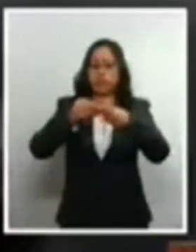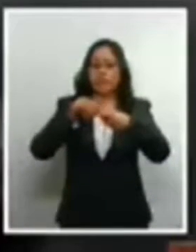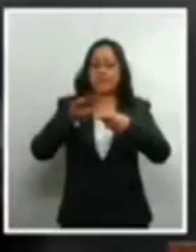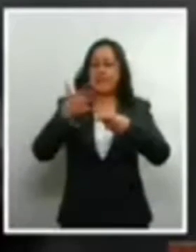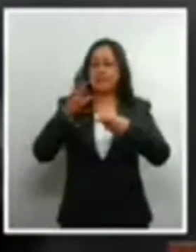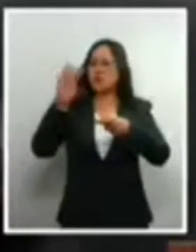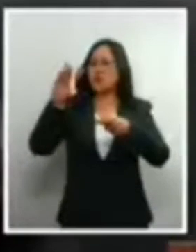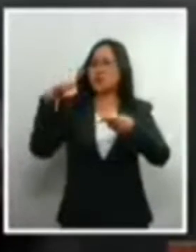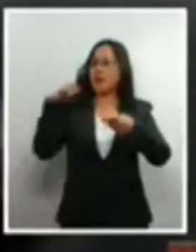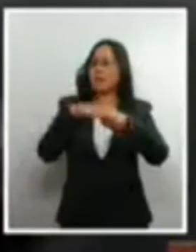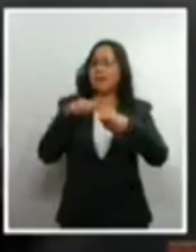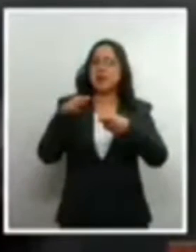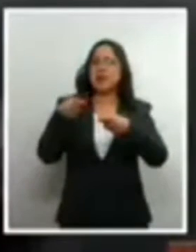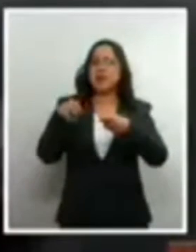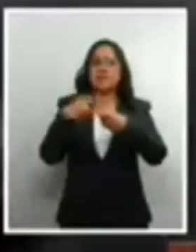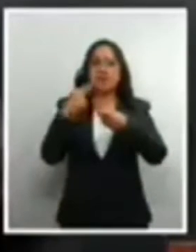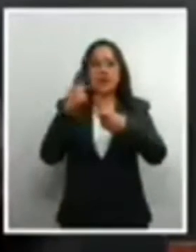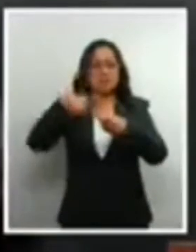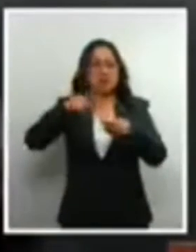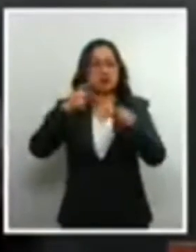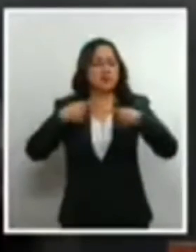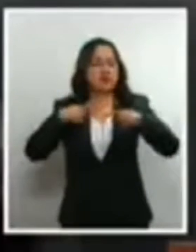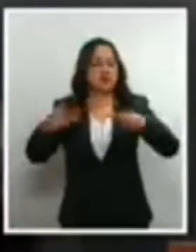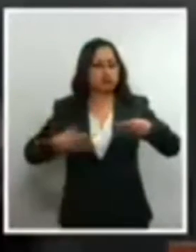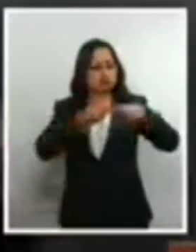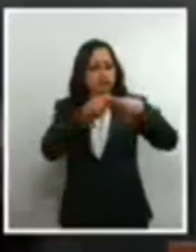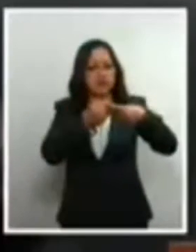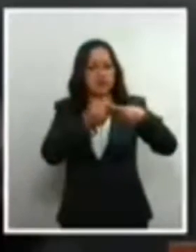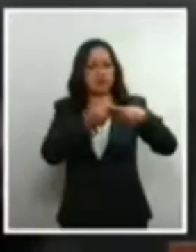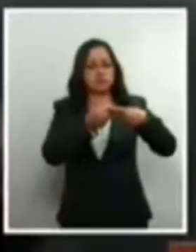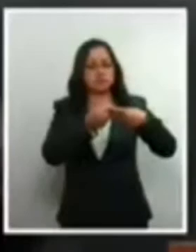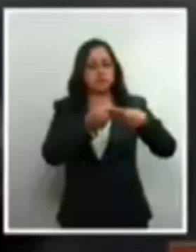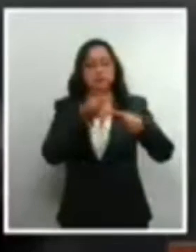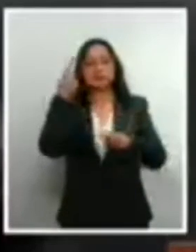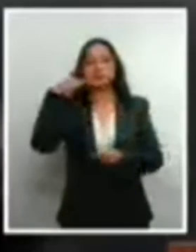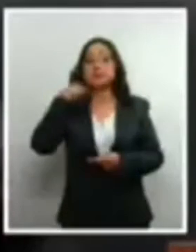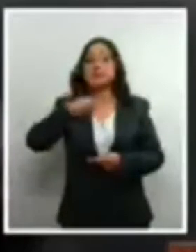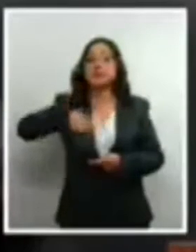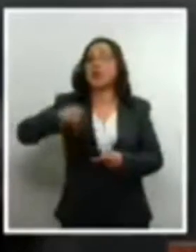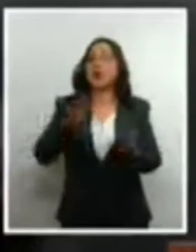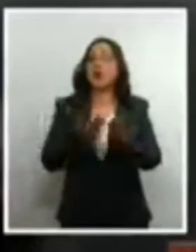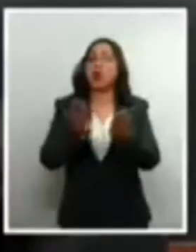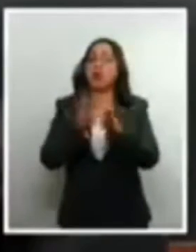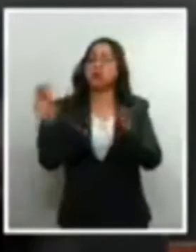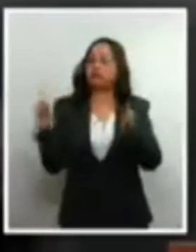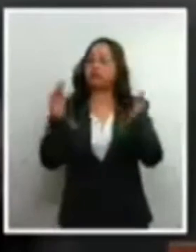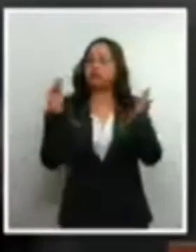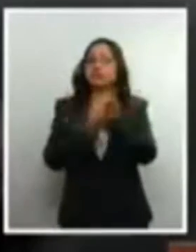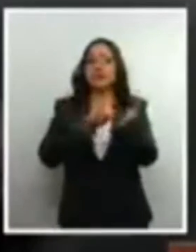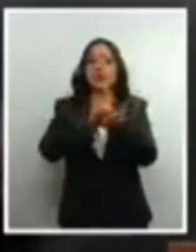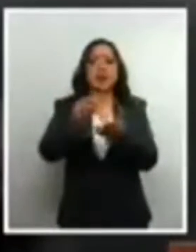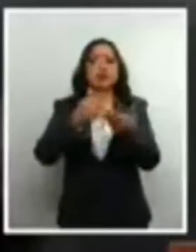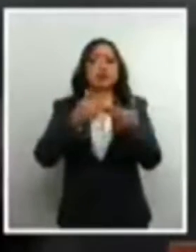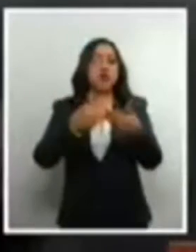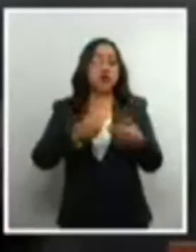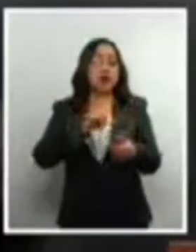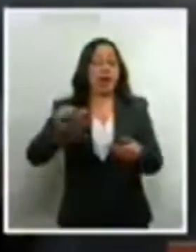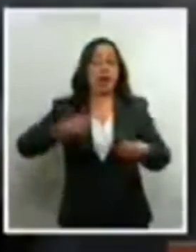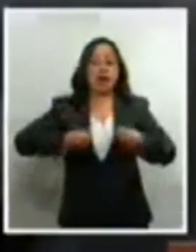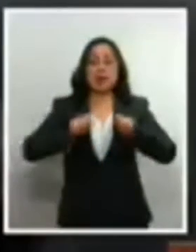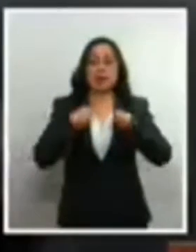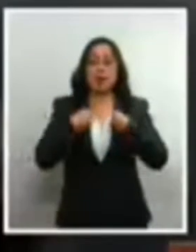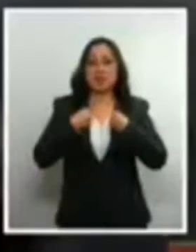firmas de apoyo ciudadano. Para justificar esta negativa de la inclusión del derecho a la vida en el texto de esta